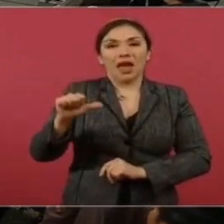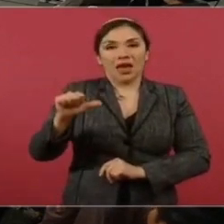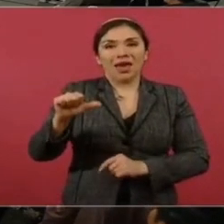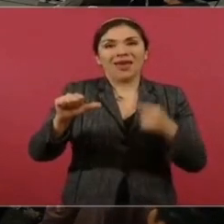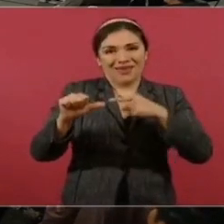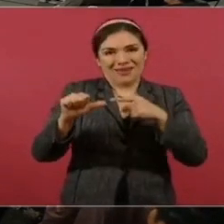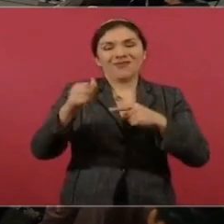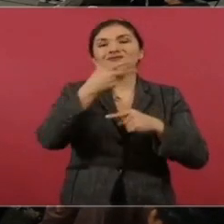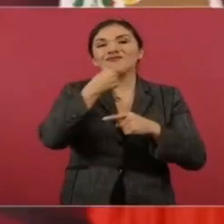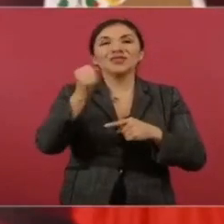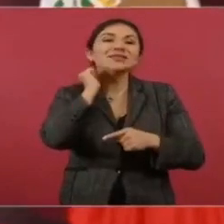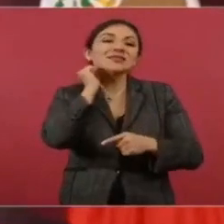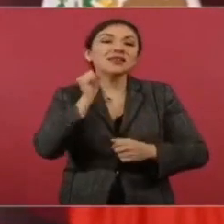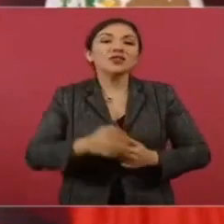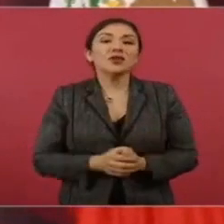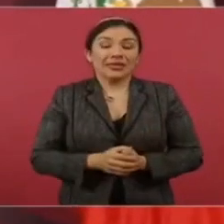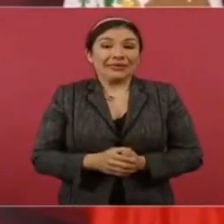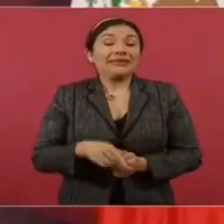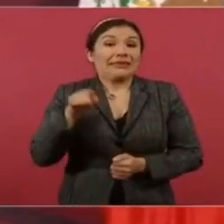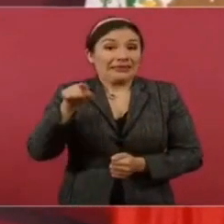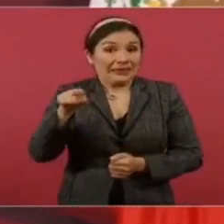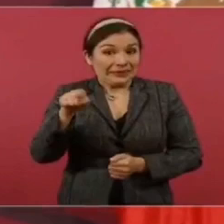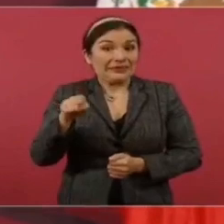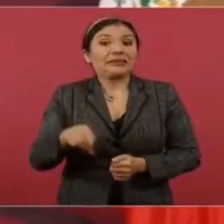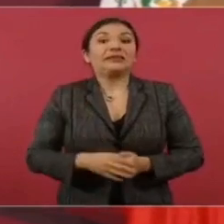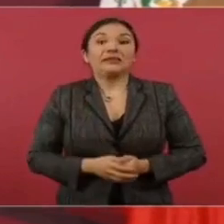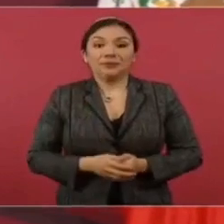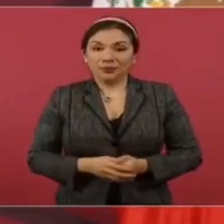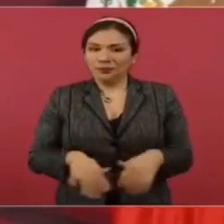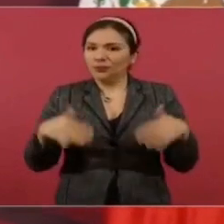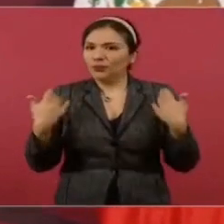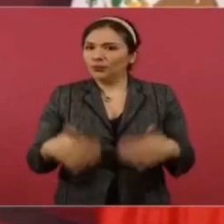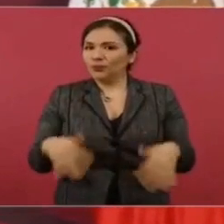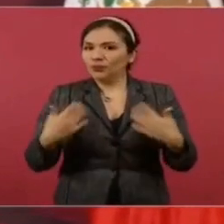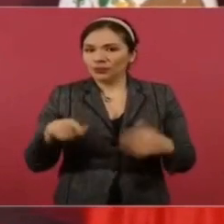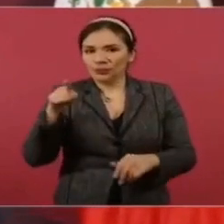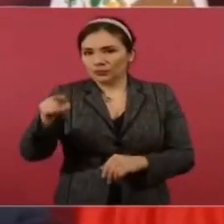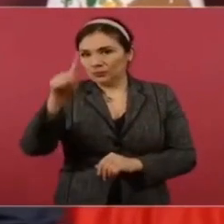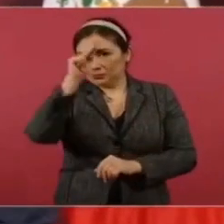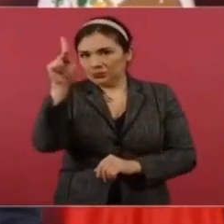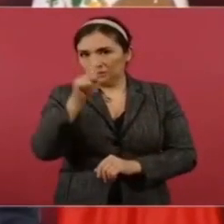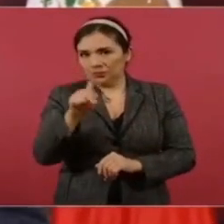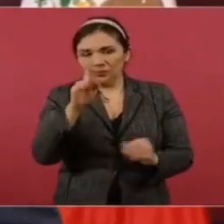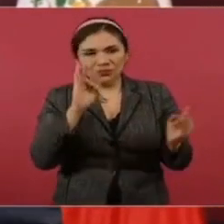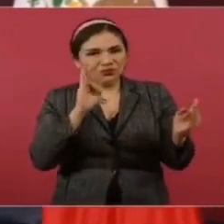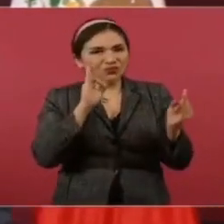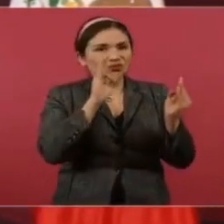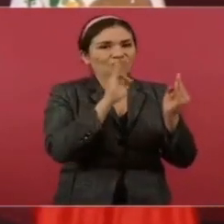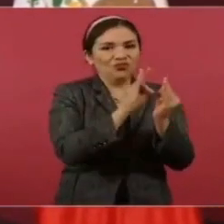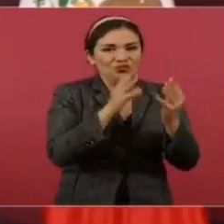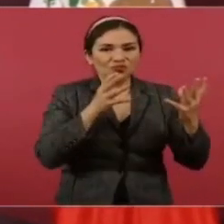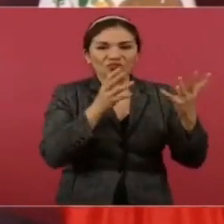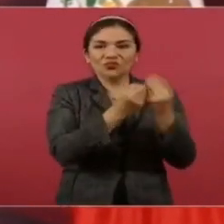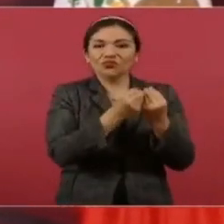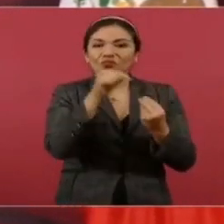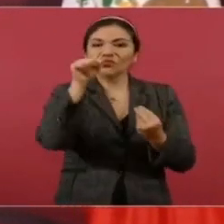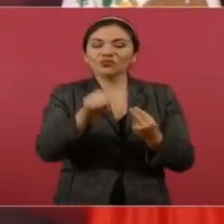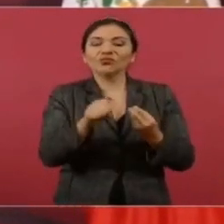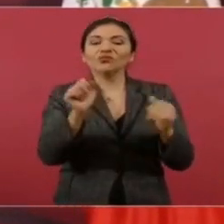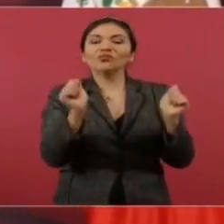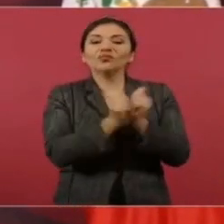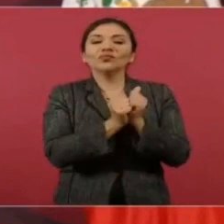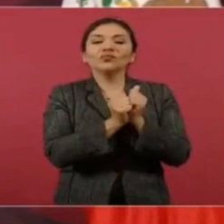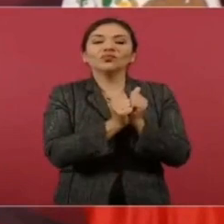Rentería, ese sí muy cercano al